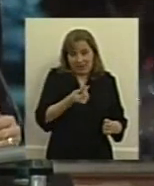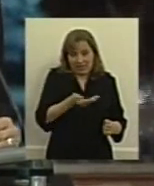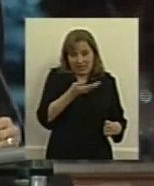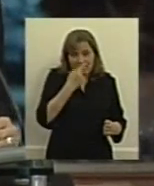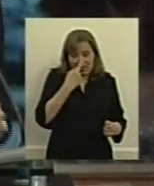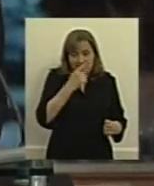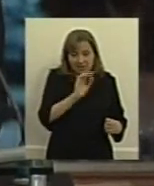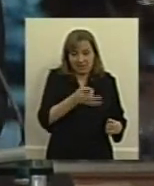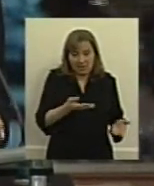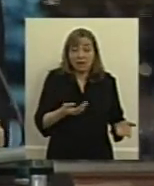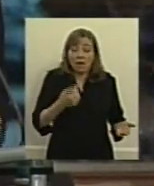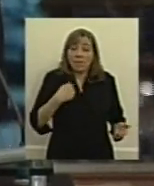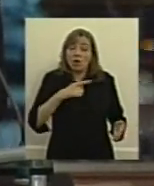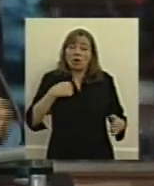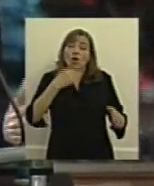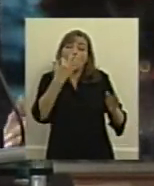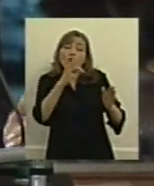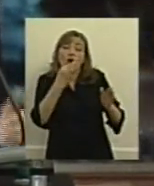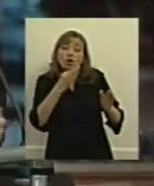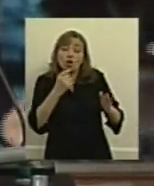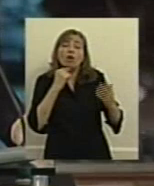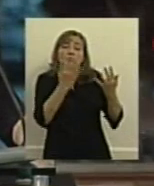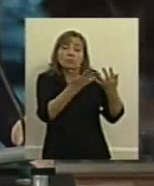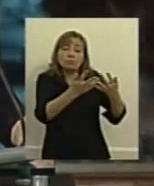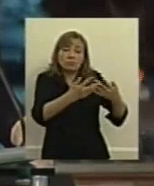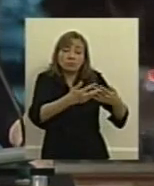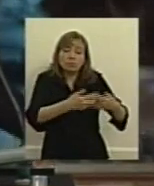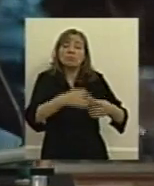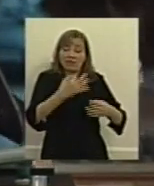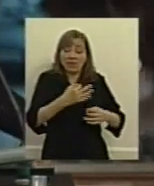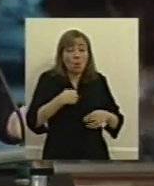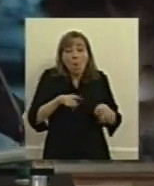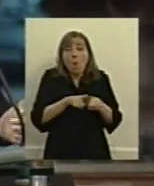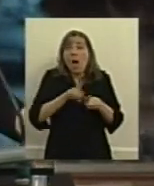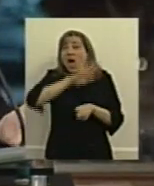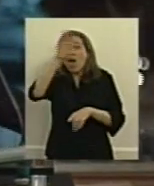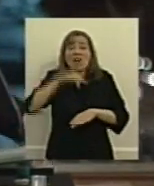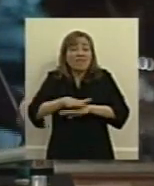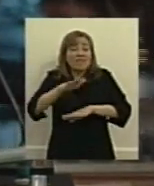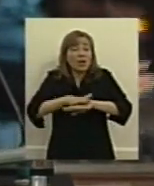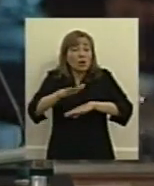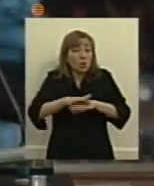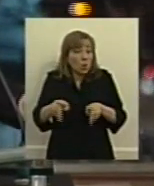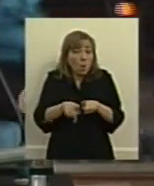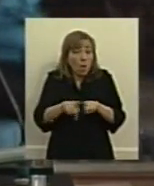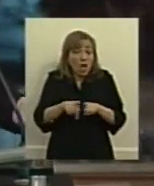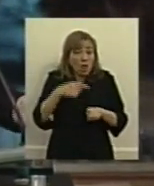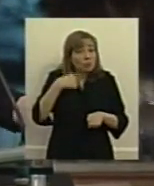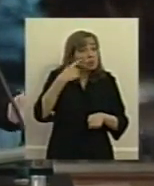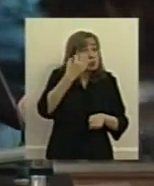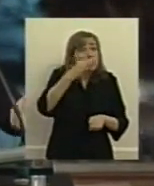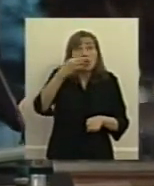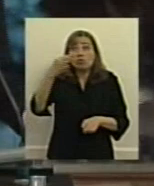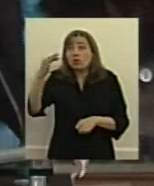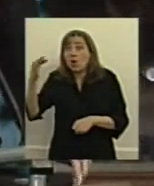hacerlo con control y regulación como pasa con los bancos a los cuales también controlamos y regulamos y no por eso